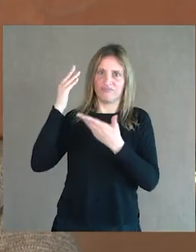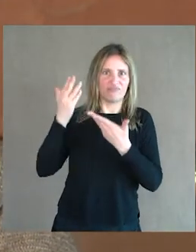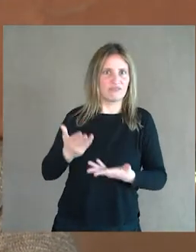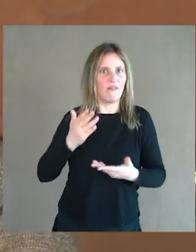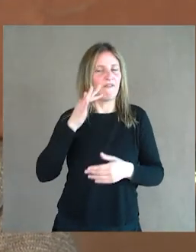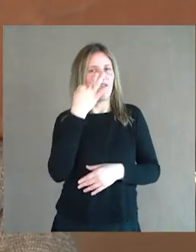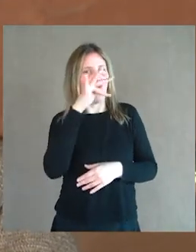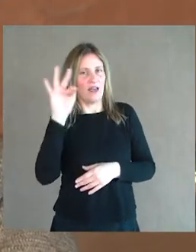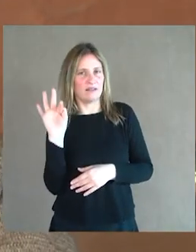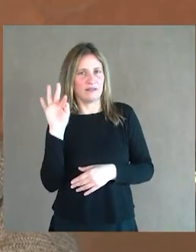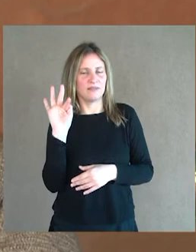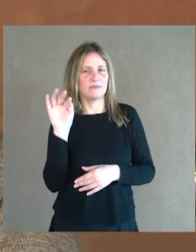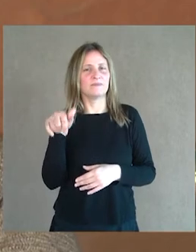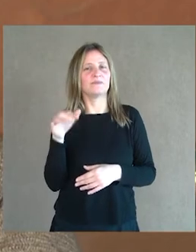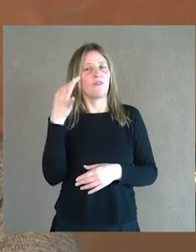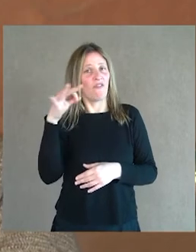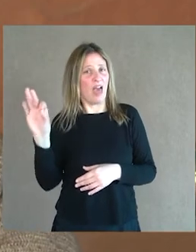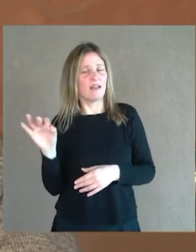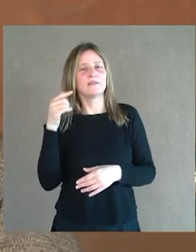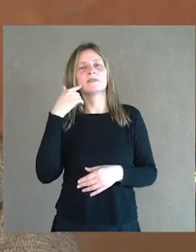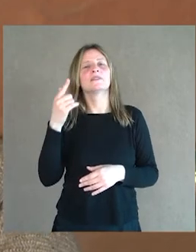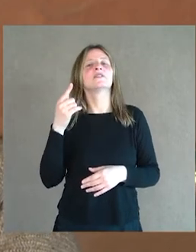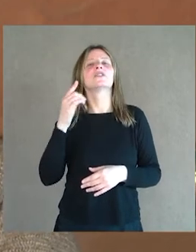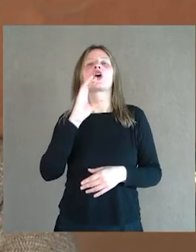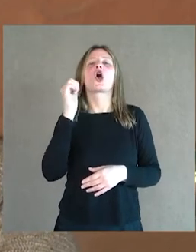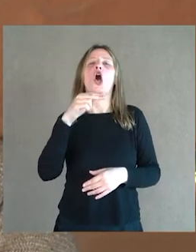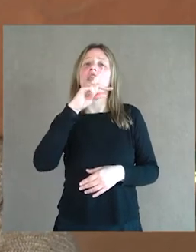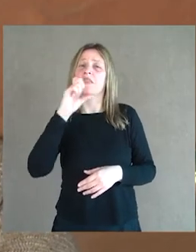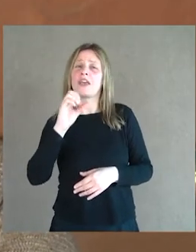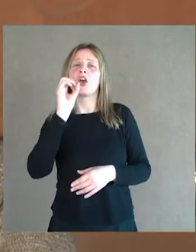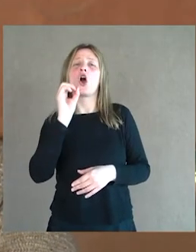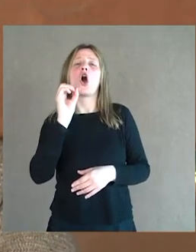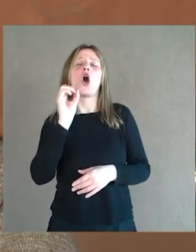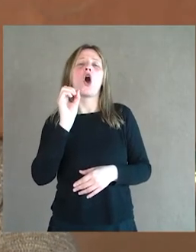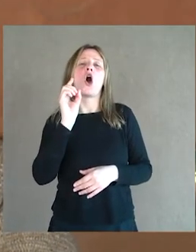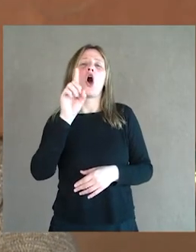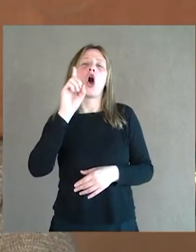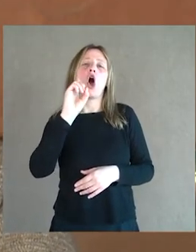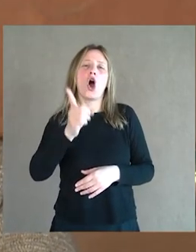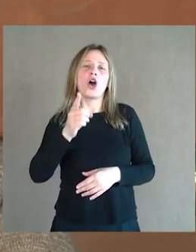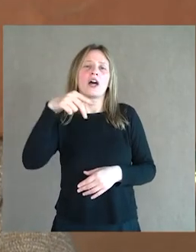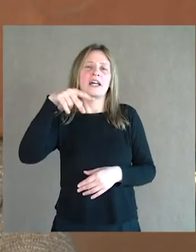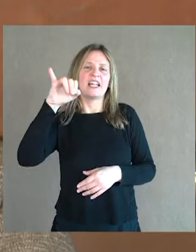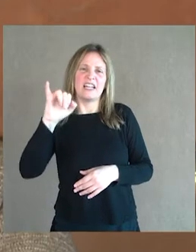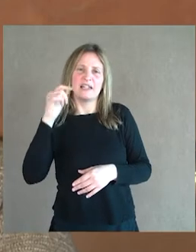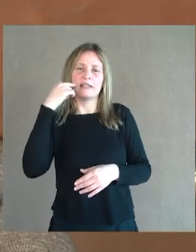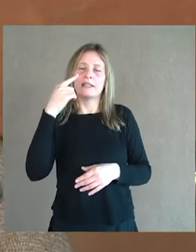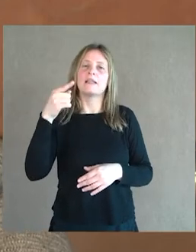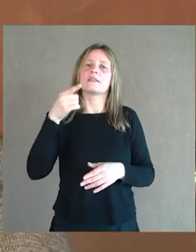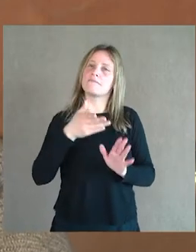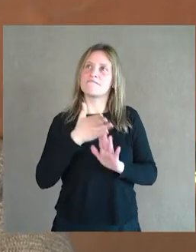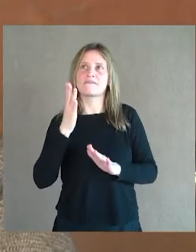Francia. De hecho, el conde Dogni le encarga, para ser interpretado en París,